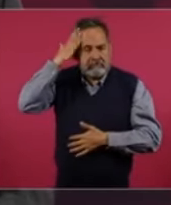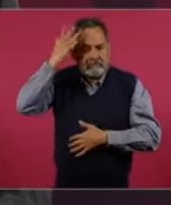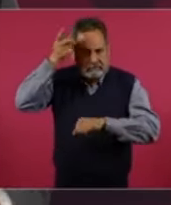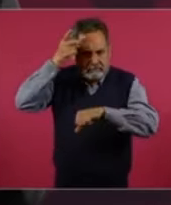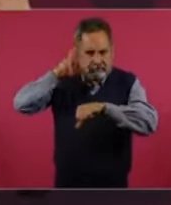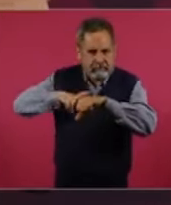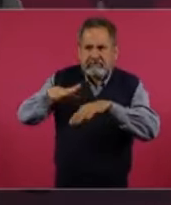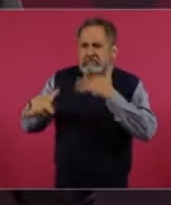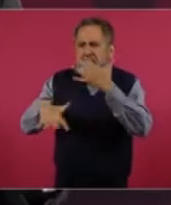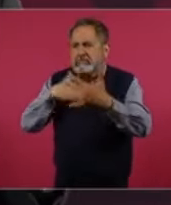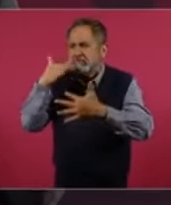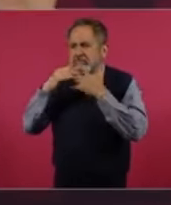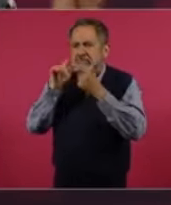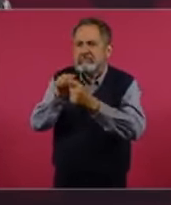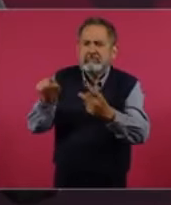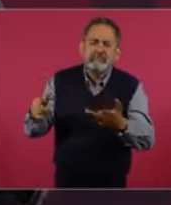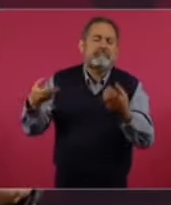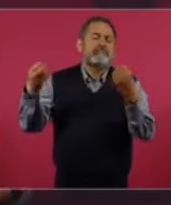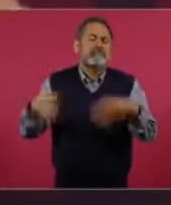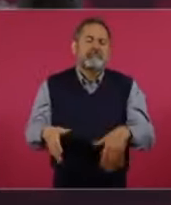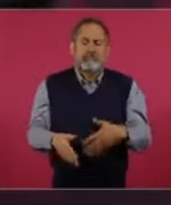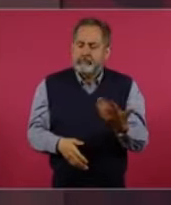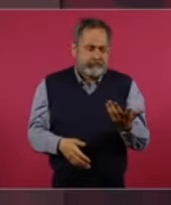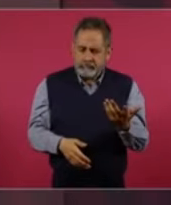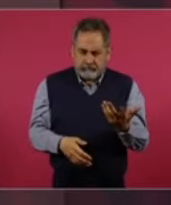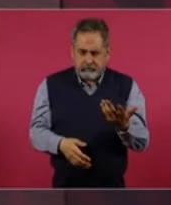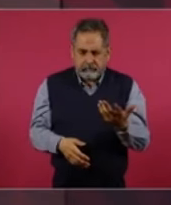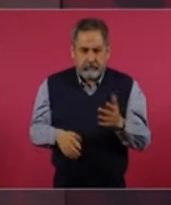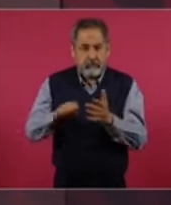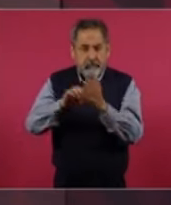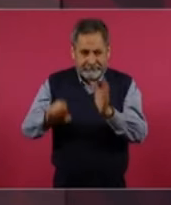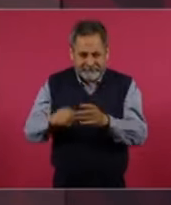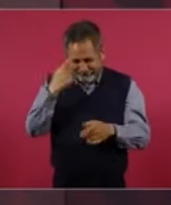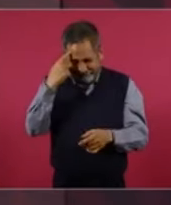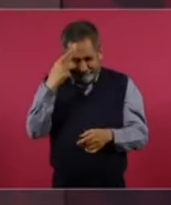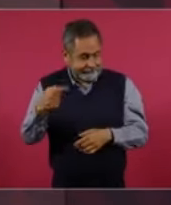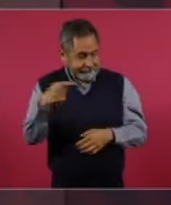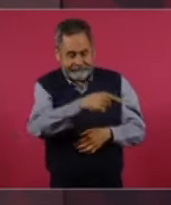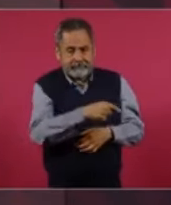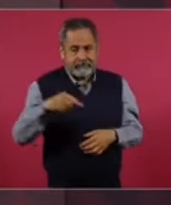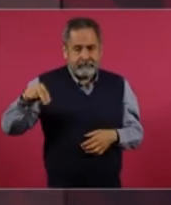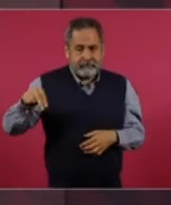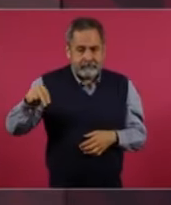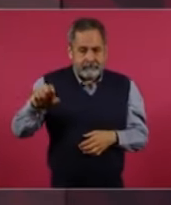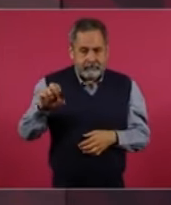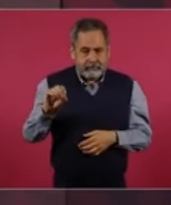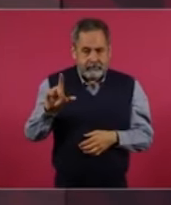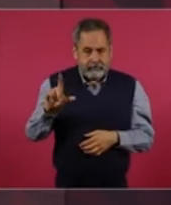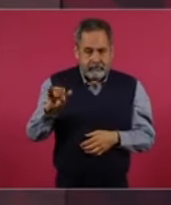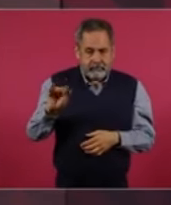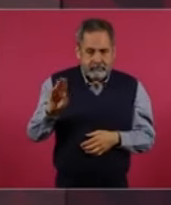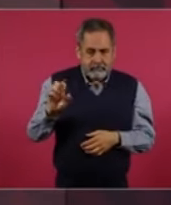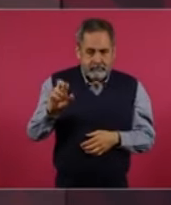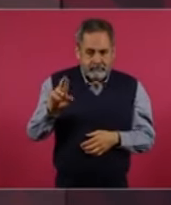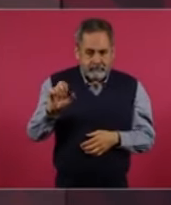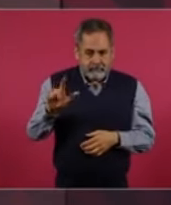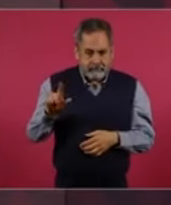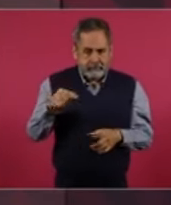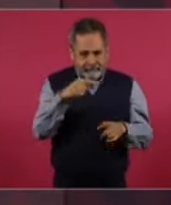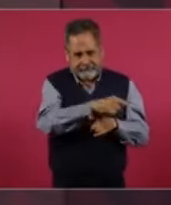Es más, les diría que hasta el modelo neoliberal tiene